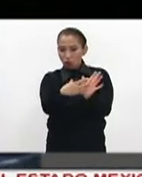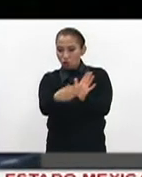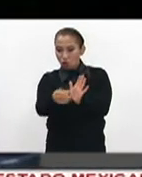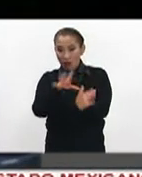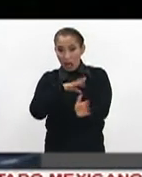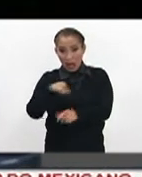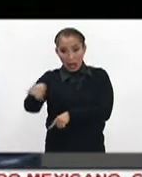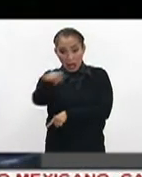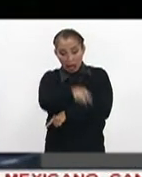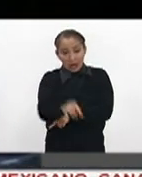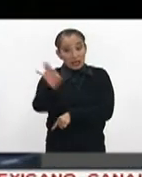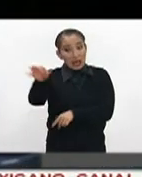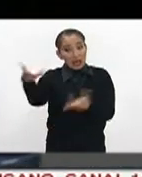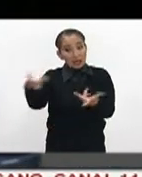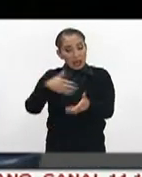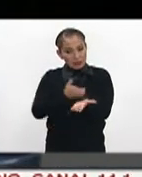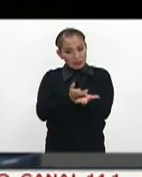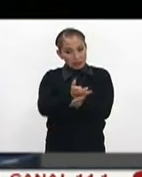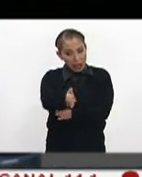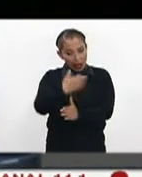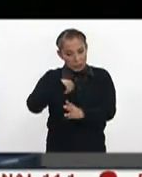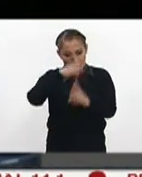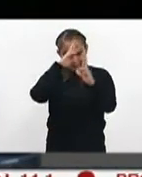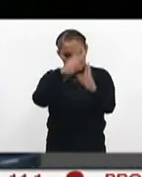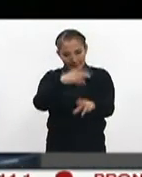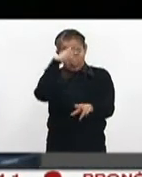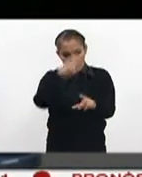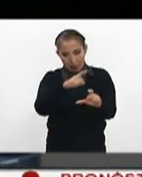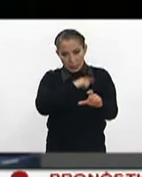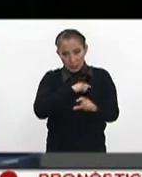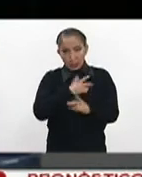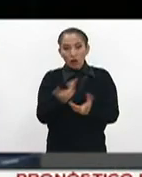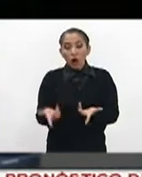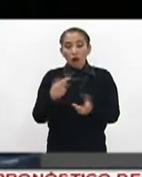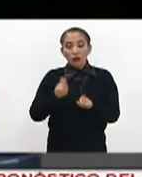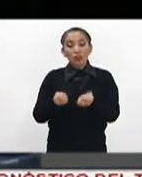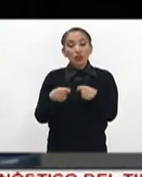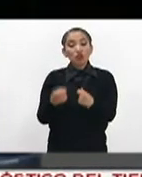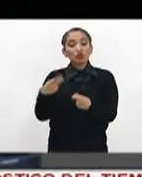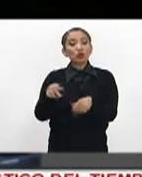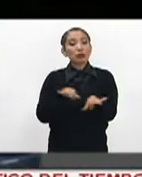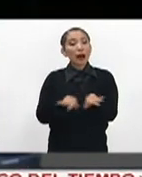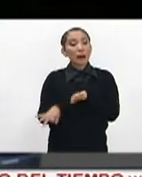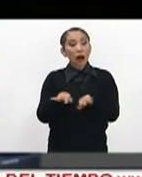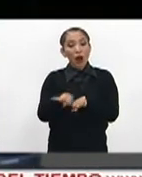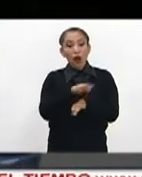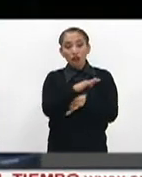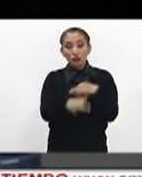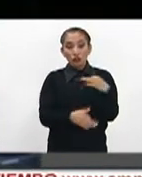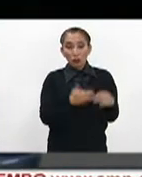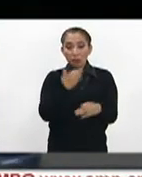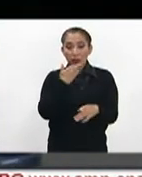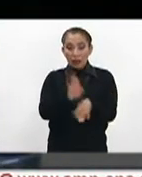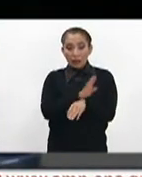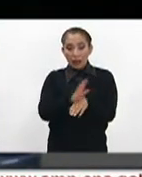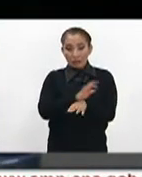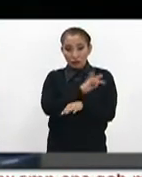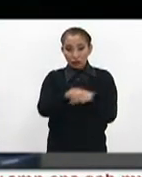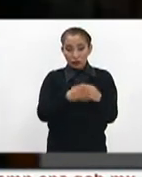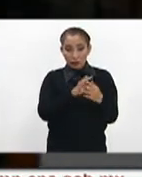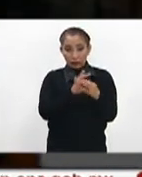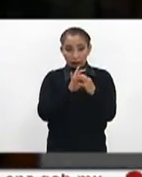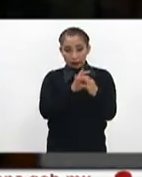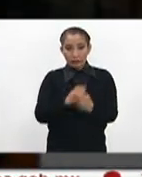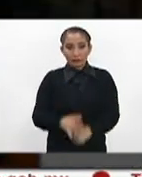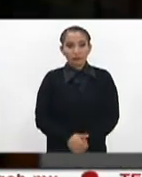emanen y desempeñar leal y patrióticamente el cargo que se le ha conferido mirando en todo por el bien y prosperidad de la Unión?